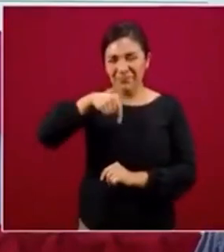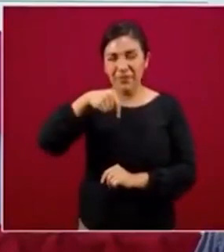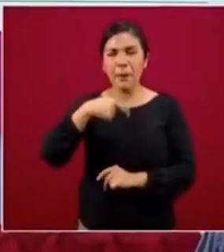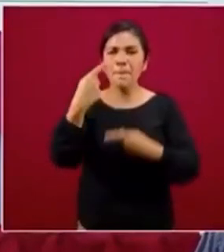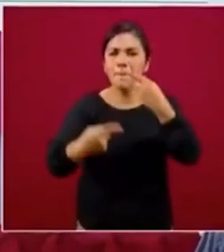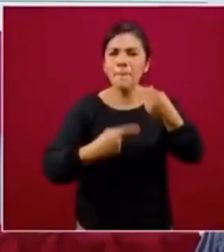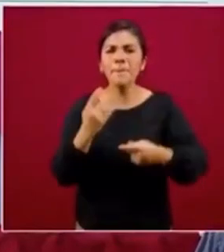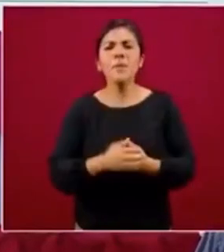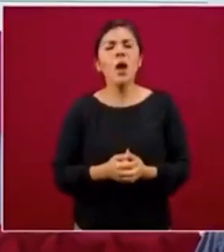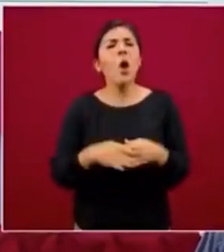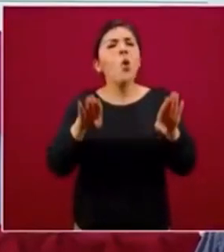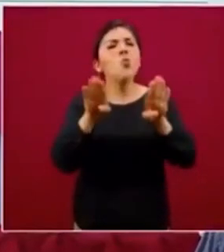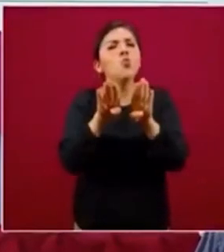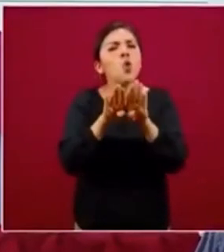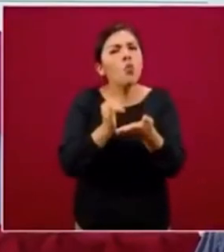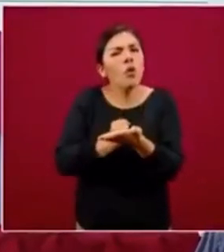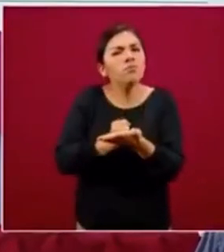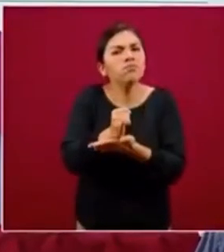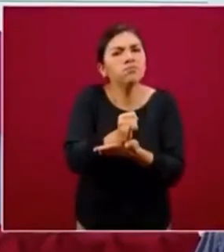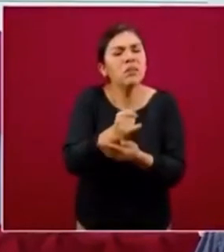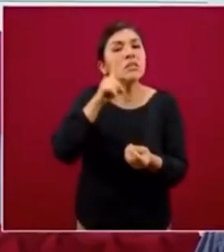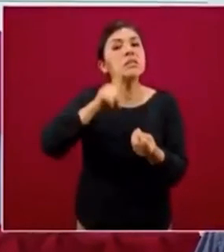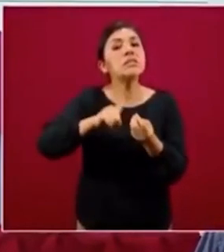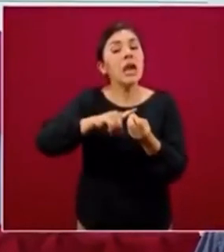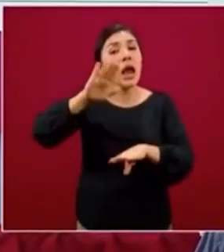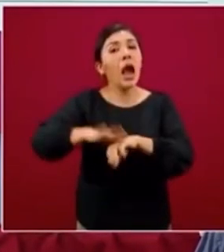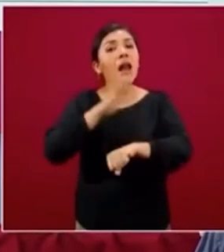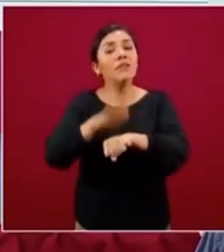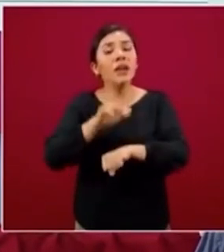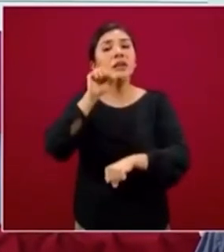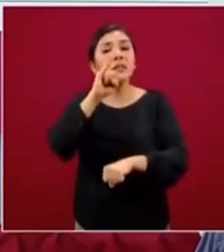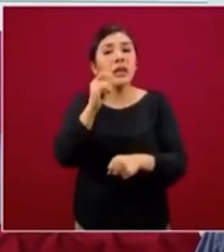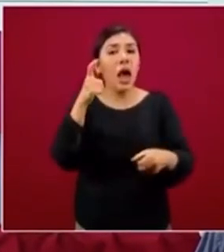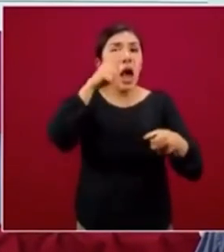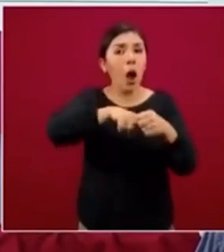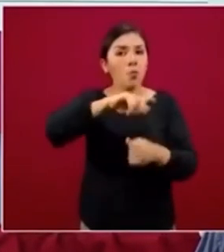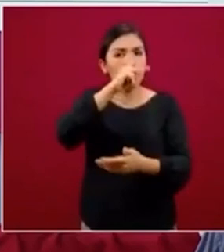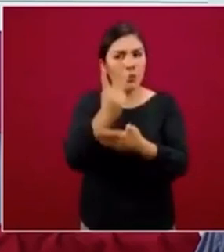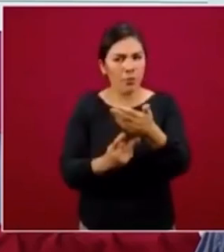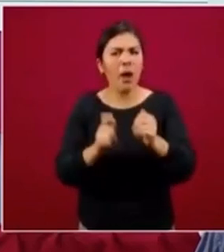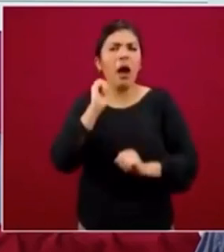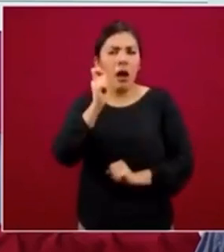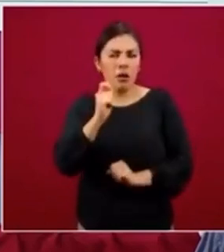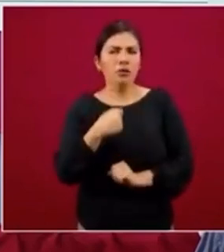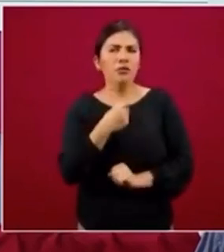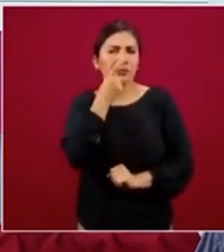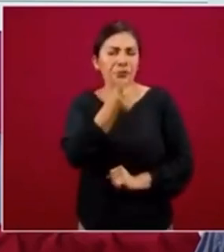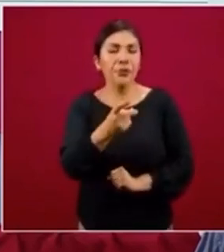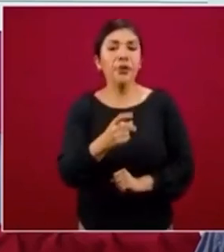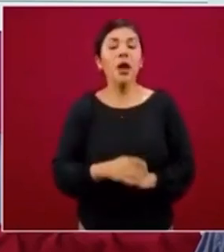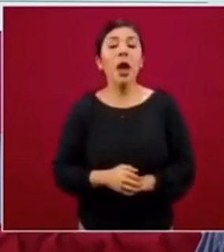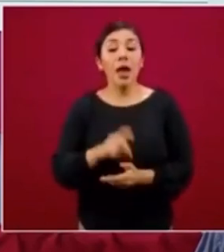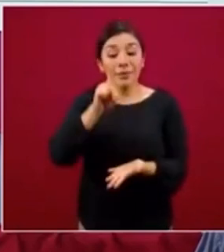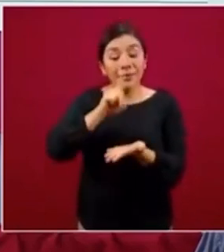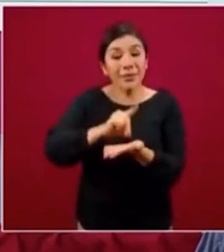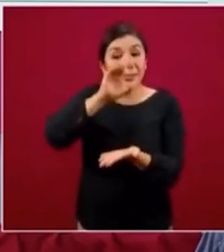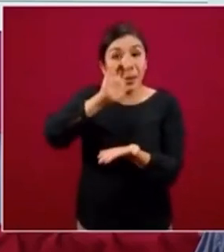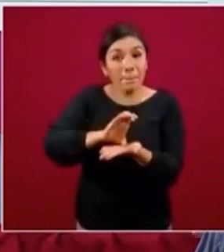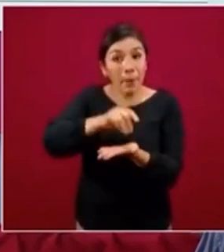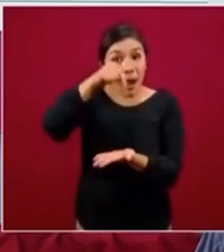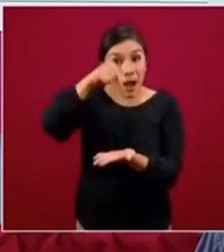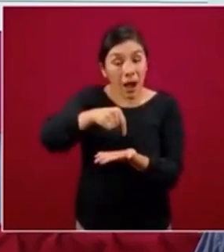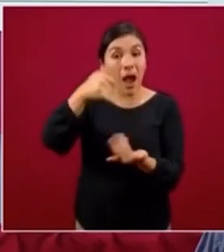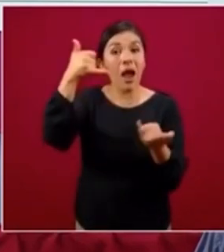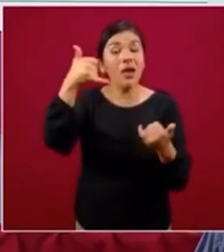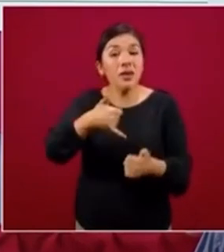¿Cómo se determina quién califica al programa? Lo que habíamos comentado, que la discapacidad y las